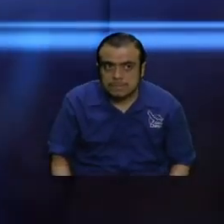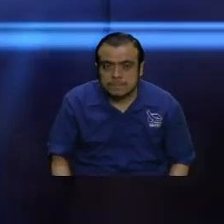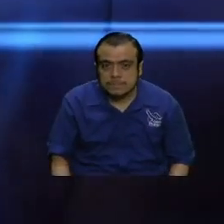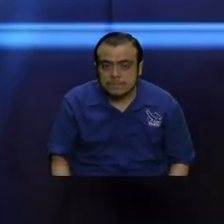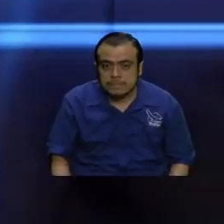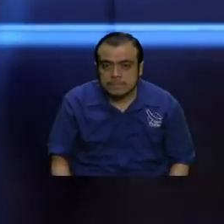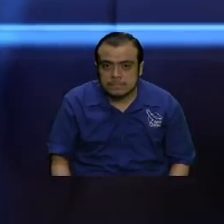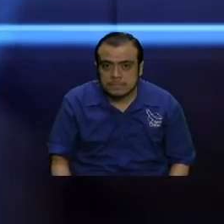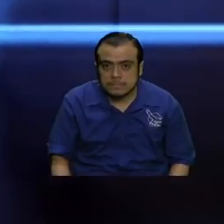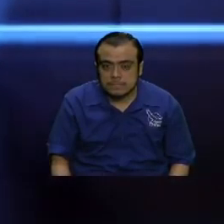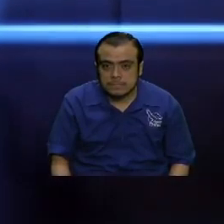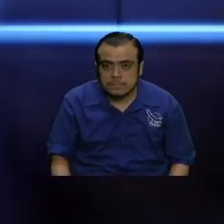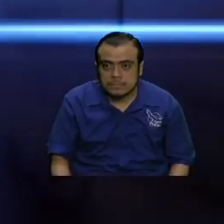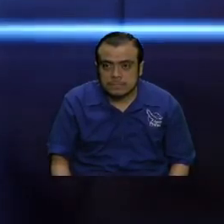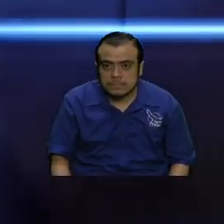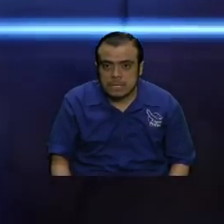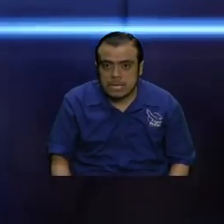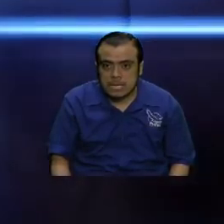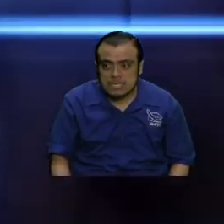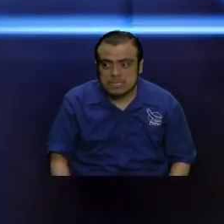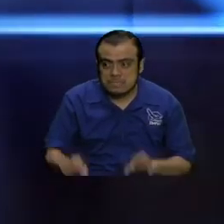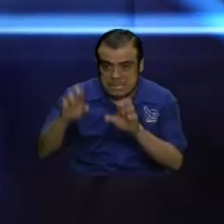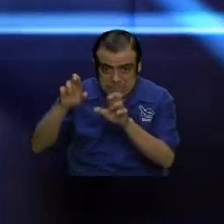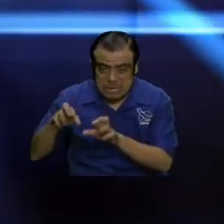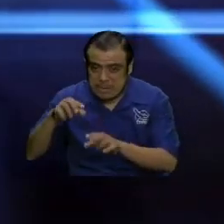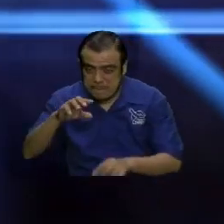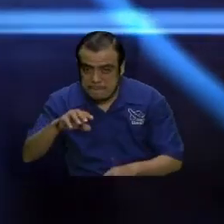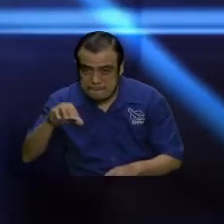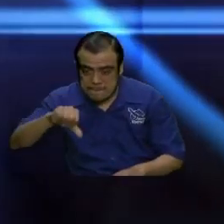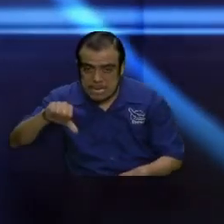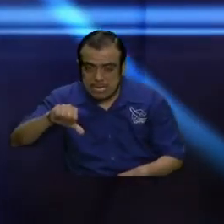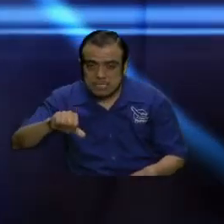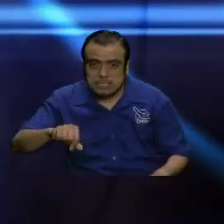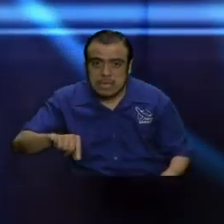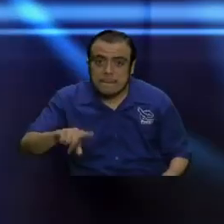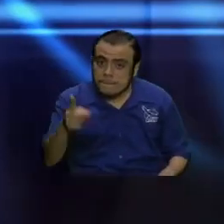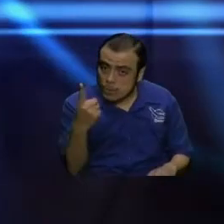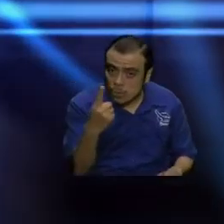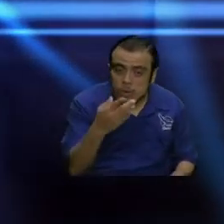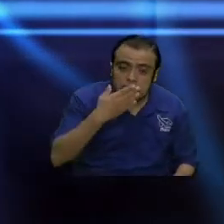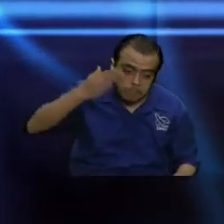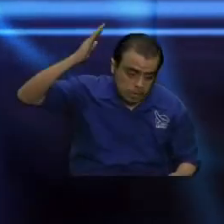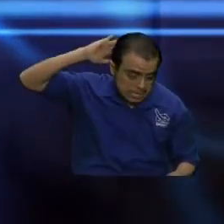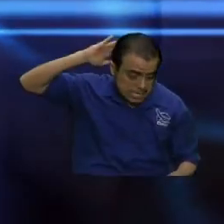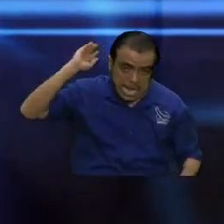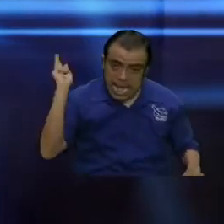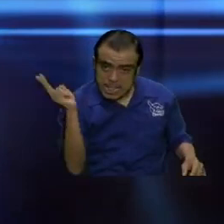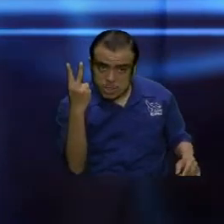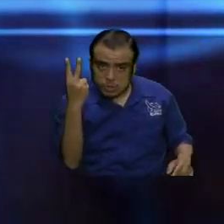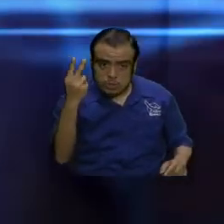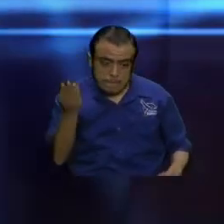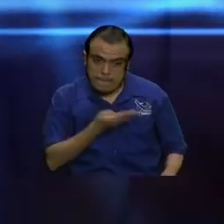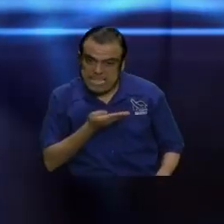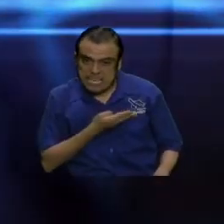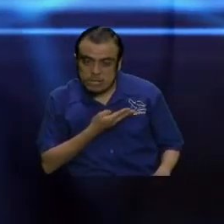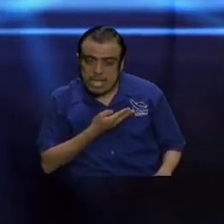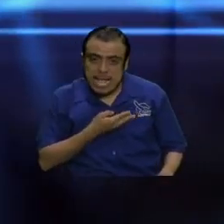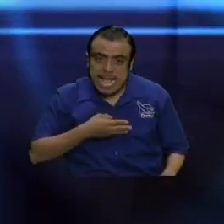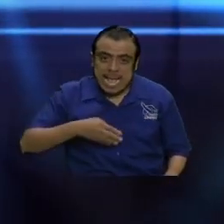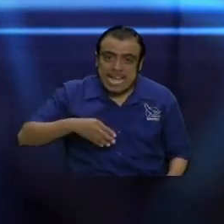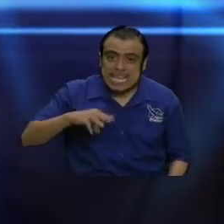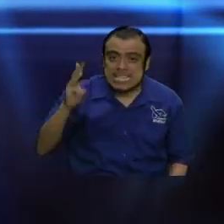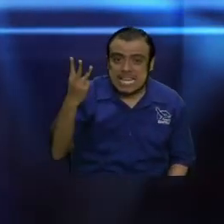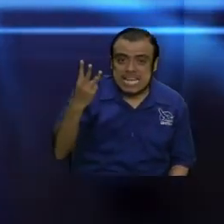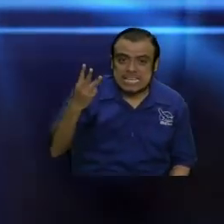los antiministros, los que van a ser utilizados, tienen tres condiciones. Número uno, hipocresía. Número dos, mentirosos. Y número